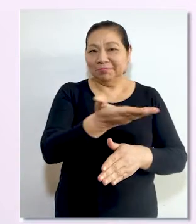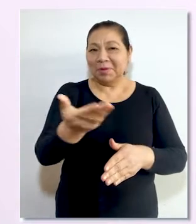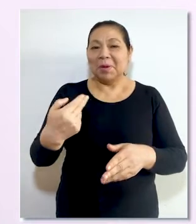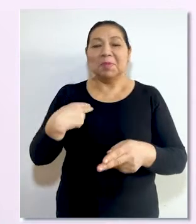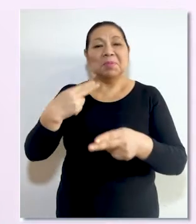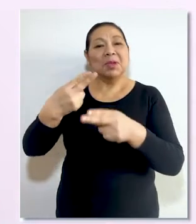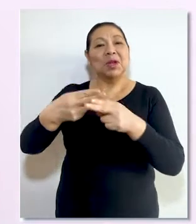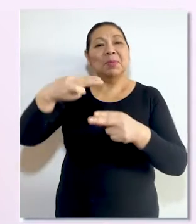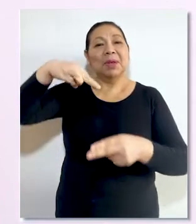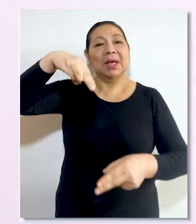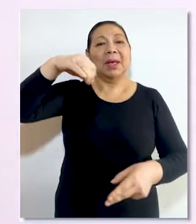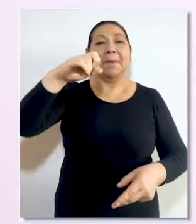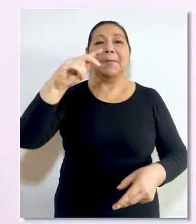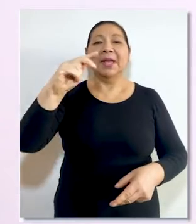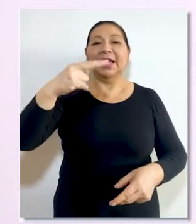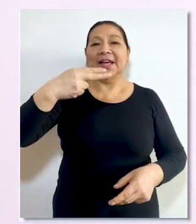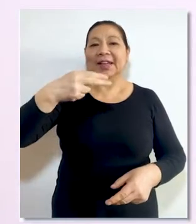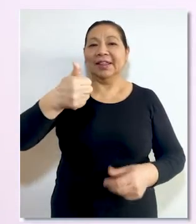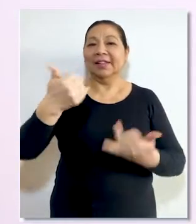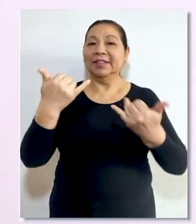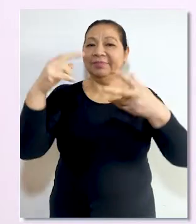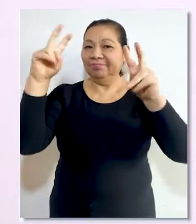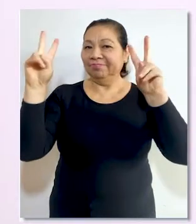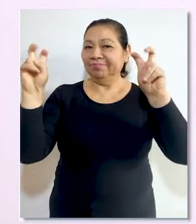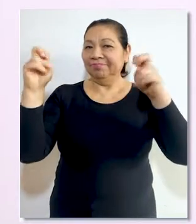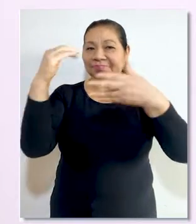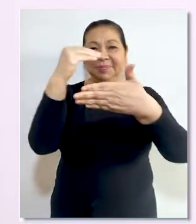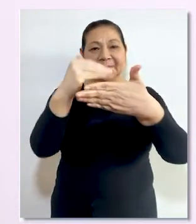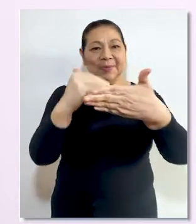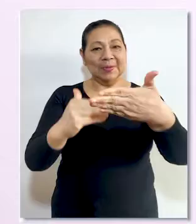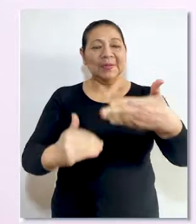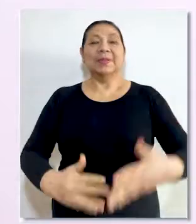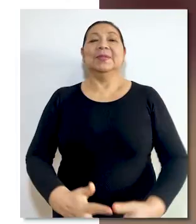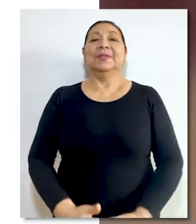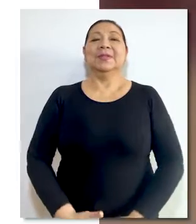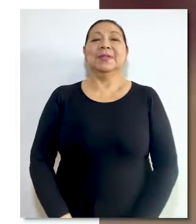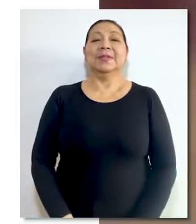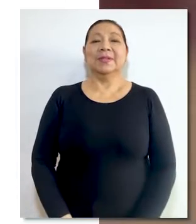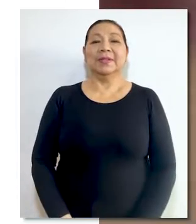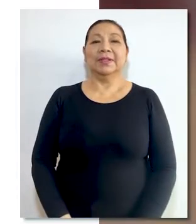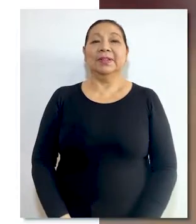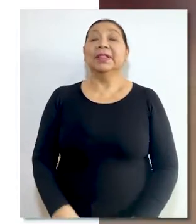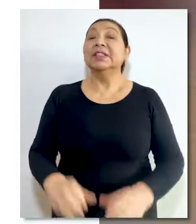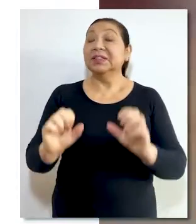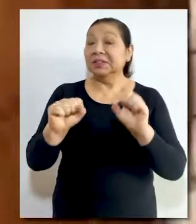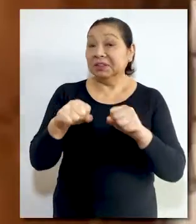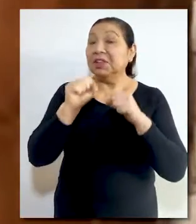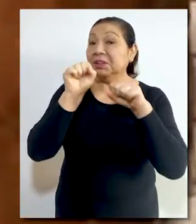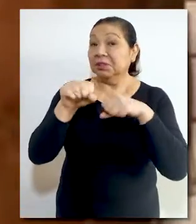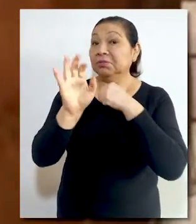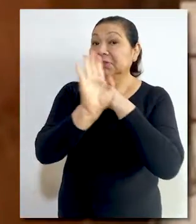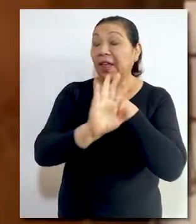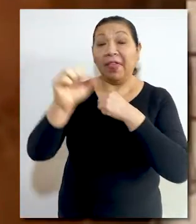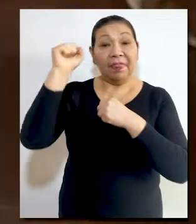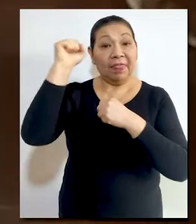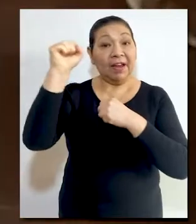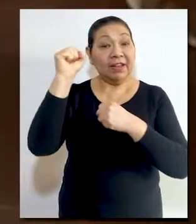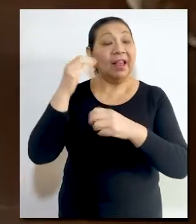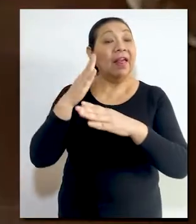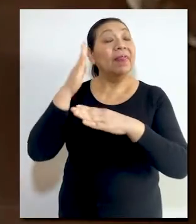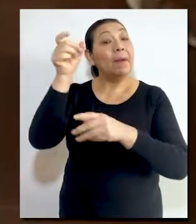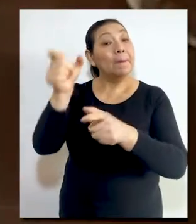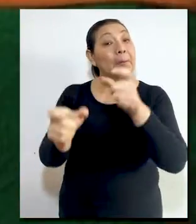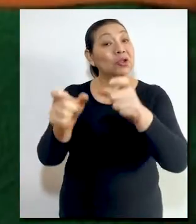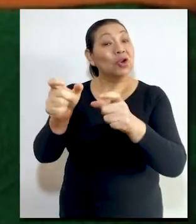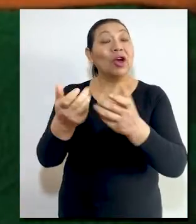peruanos. Mi nombre es Mirta Ibáñez y estos son nuestros titulares. Se debe garantizar derecho de defensa a